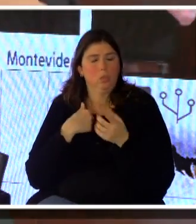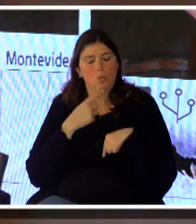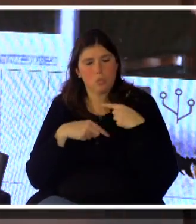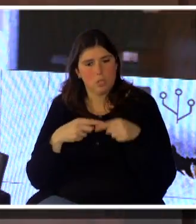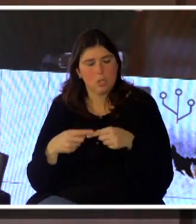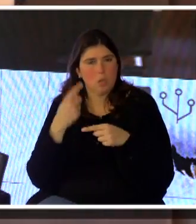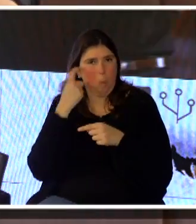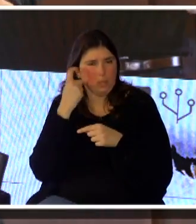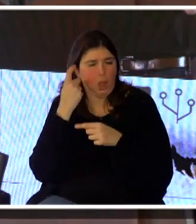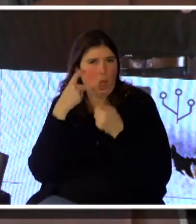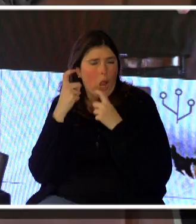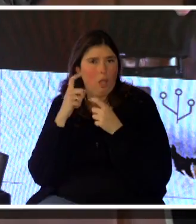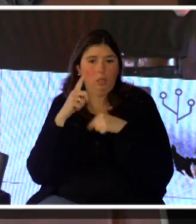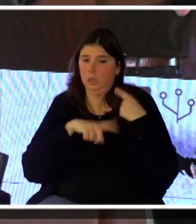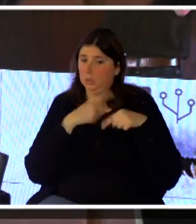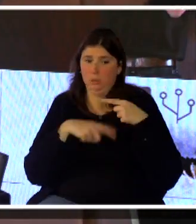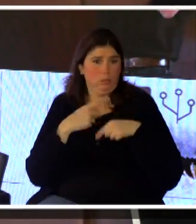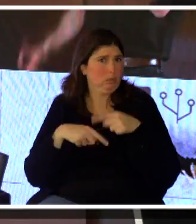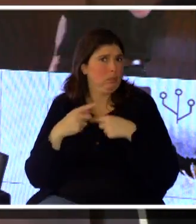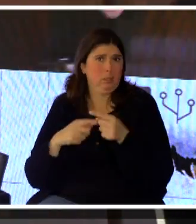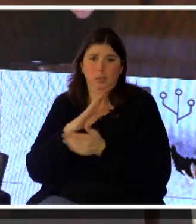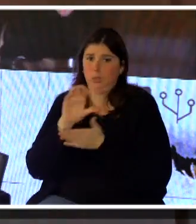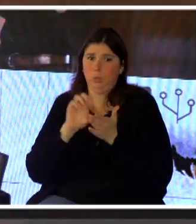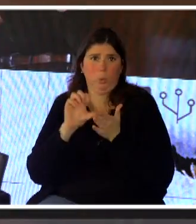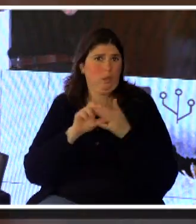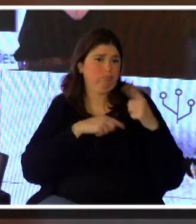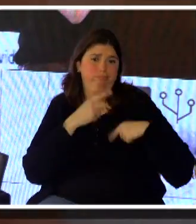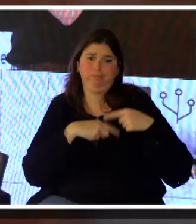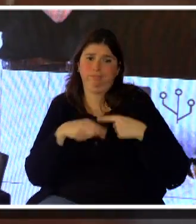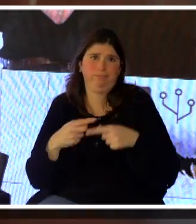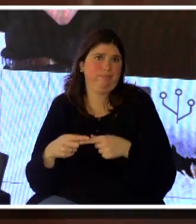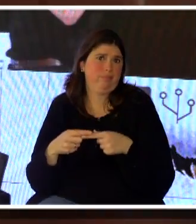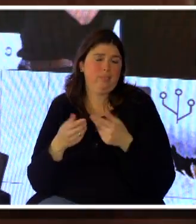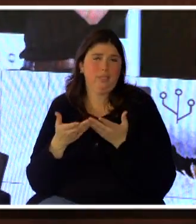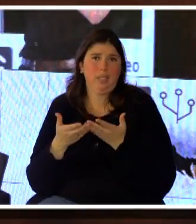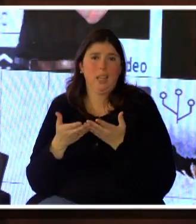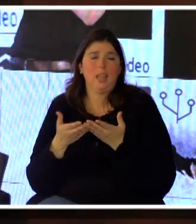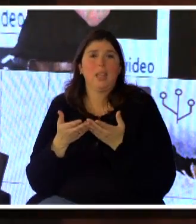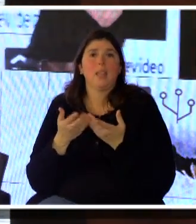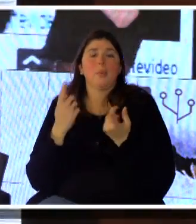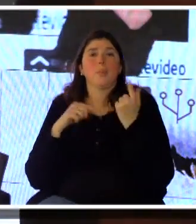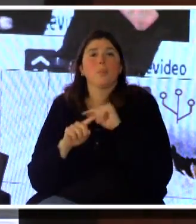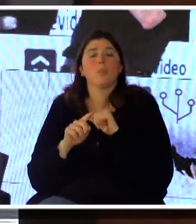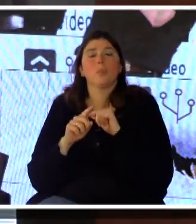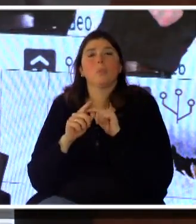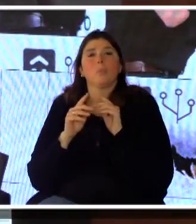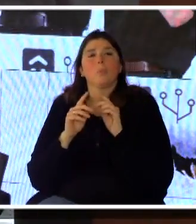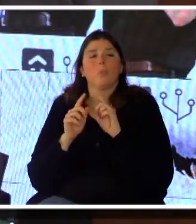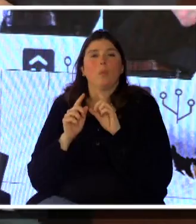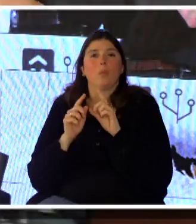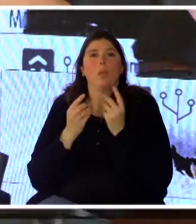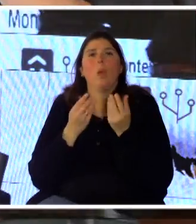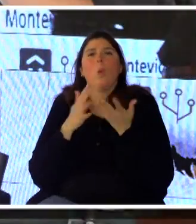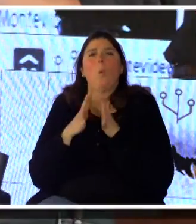cosas. No le importa nada, siguen pasando cosas a todo lo que da. Entonces, la clave está en dos cosas. Por un lado,